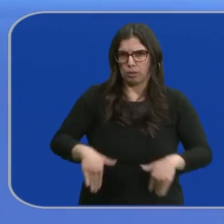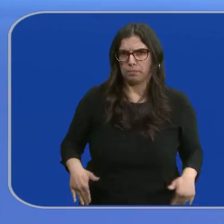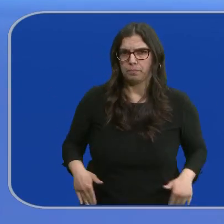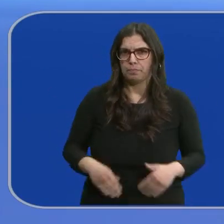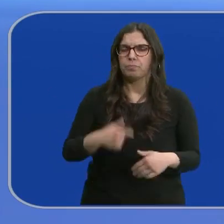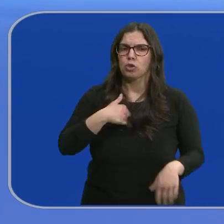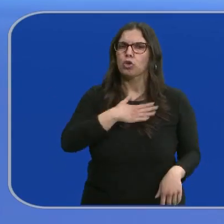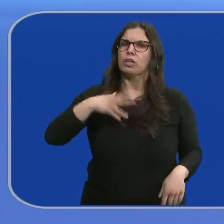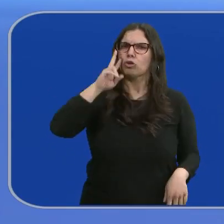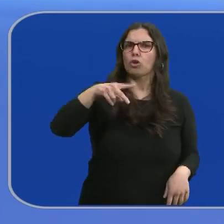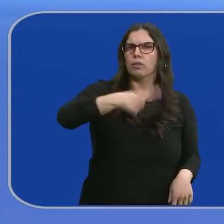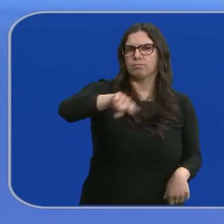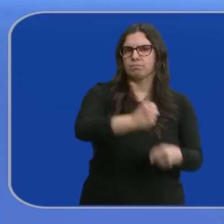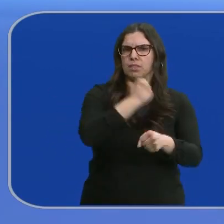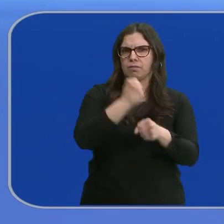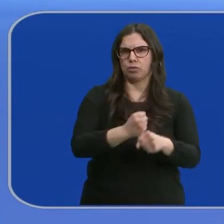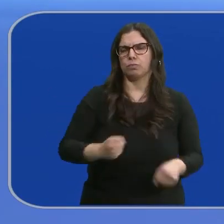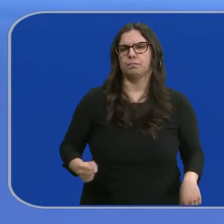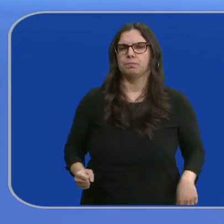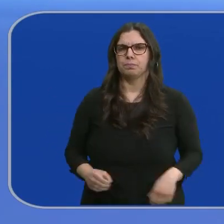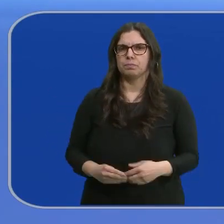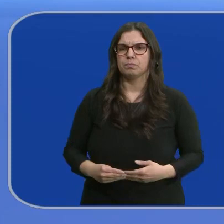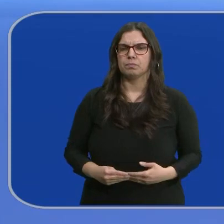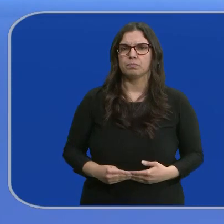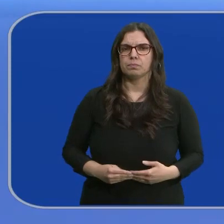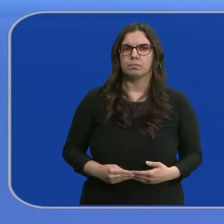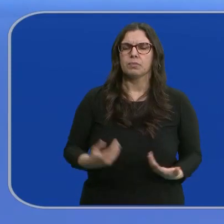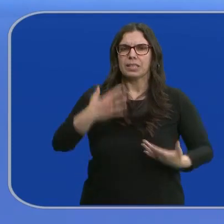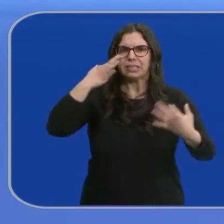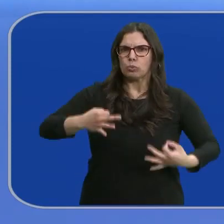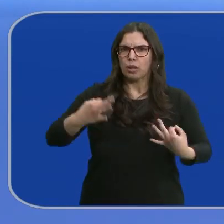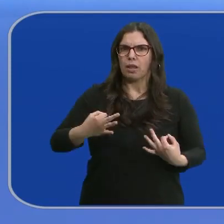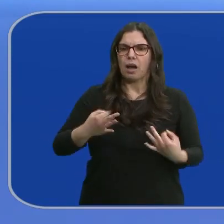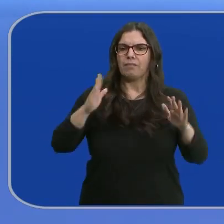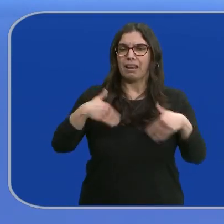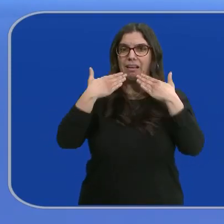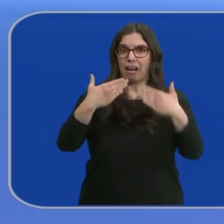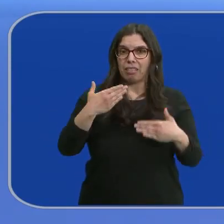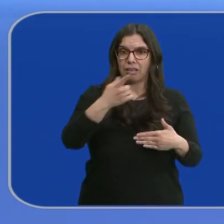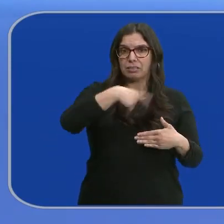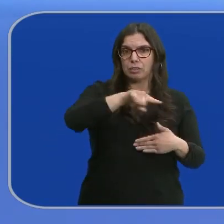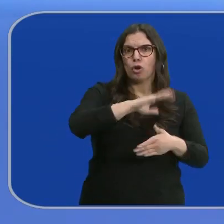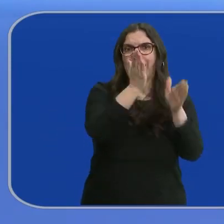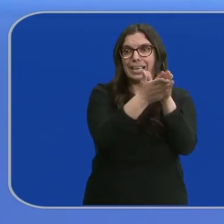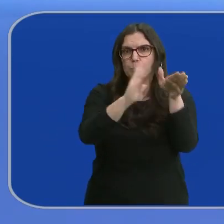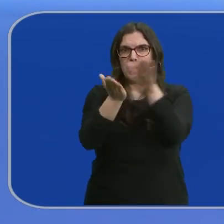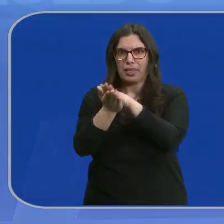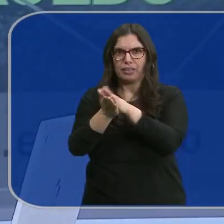Yo quiero reconocerles ese trabajo y que recabaran las garantías que ha hecho posible que estos expedientes